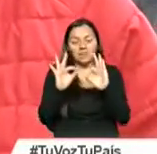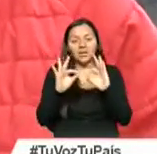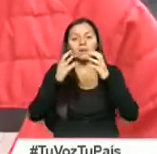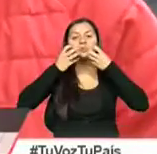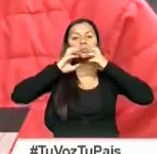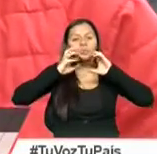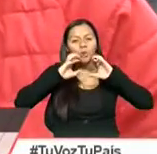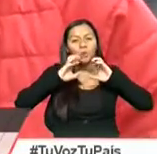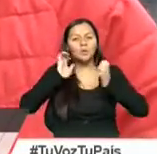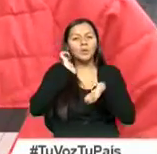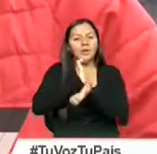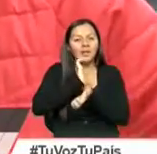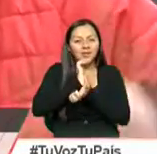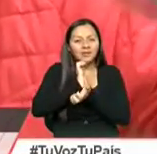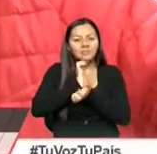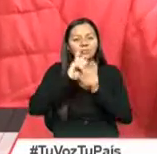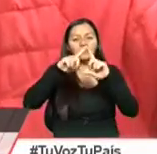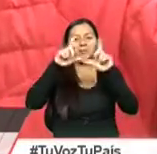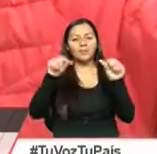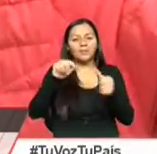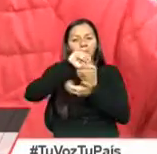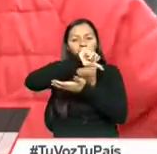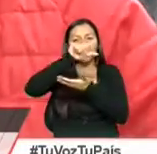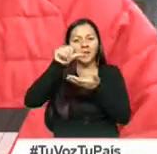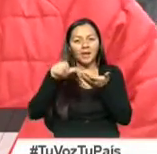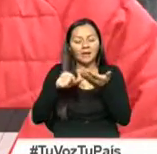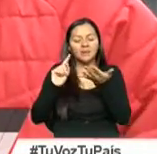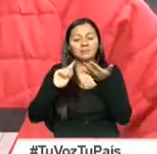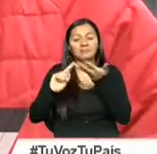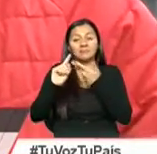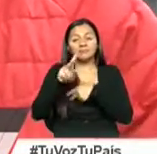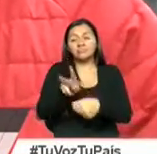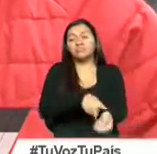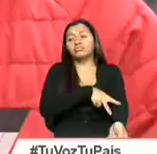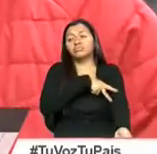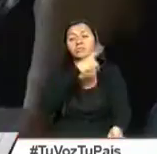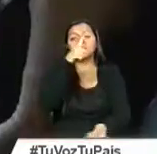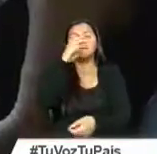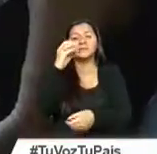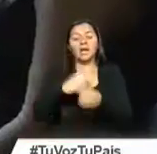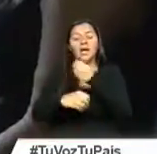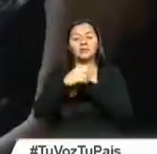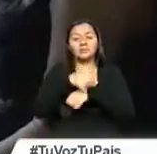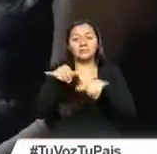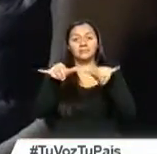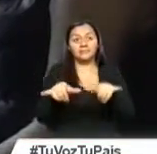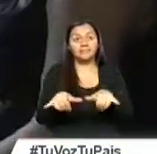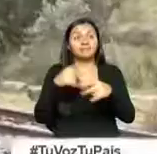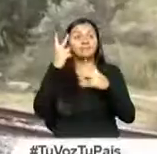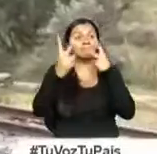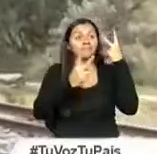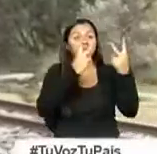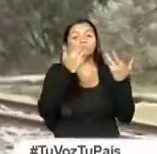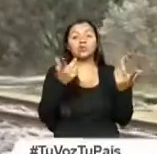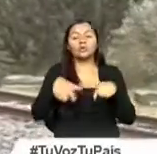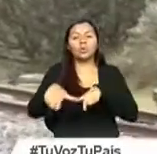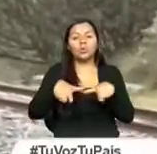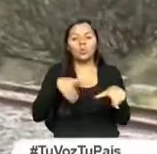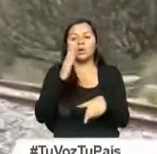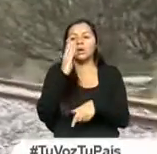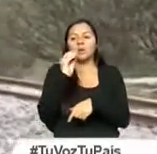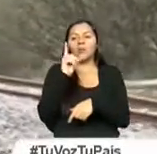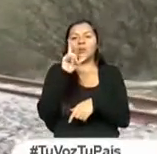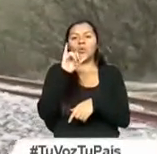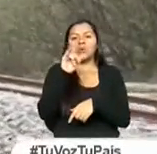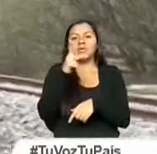con queso, las empanadas, que son tradición de hace más de 100 años en esta región. El recorrido llega al Boliche, ubicado a los